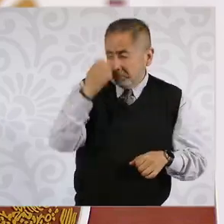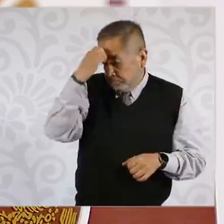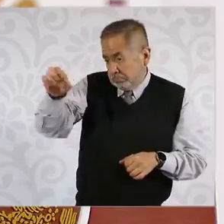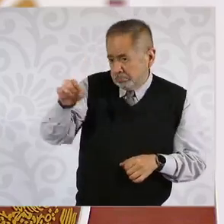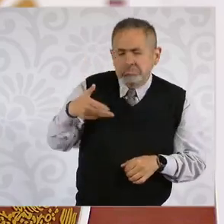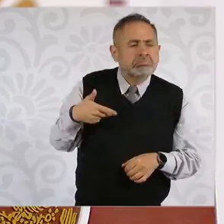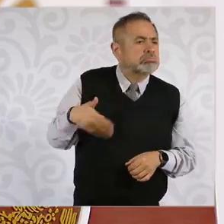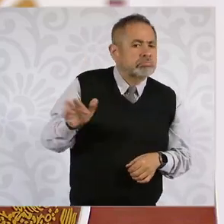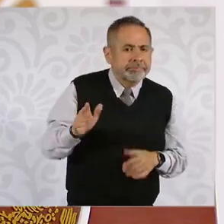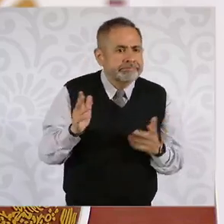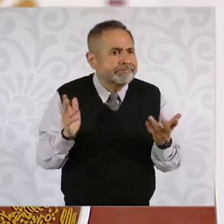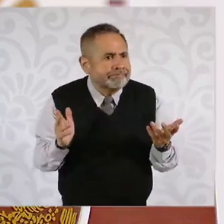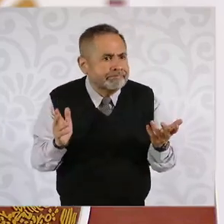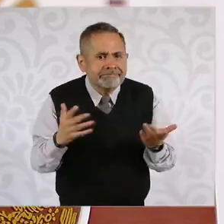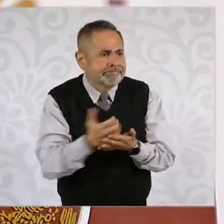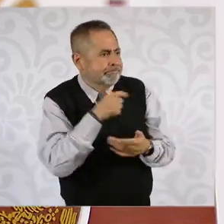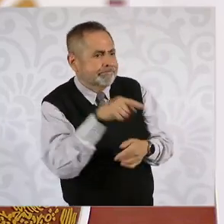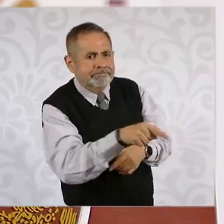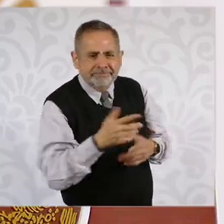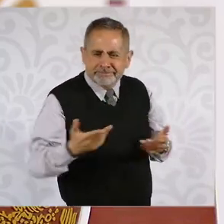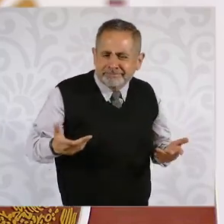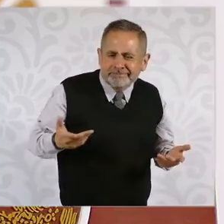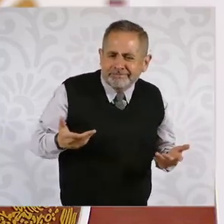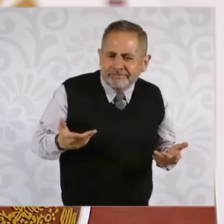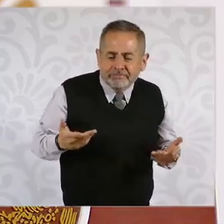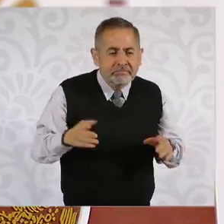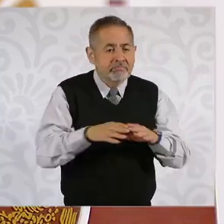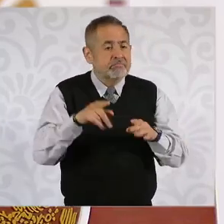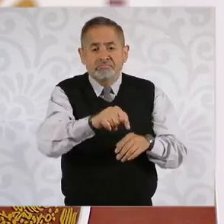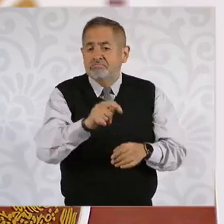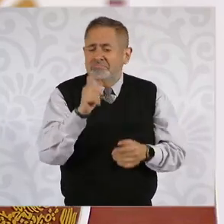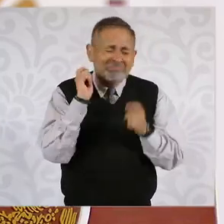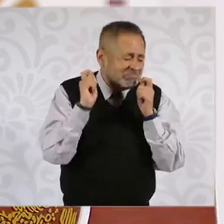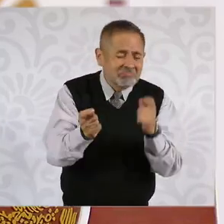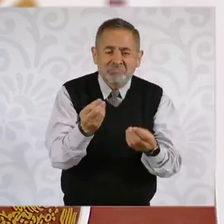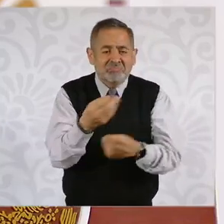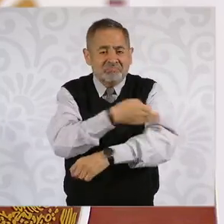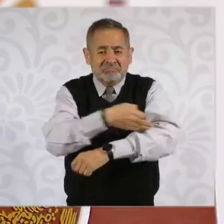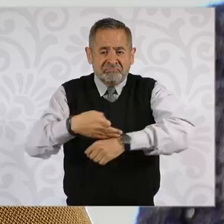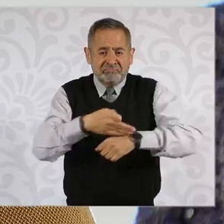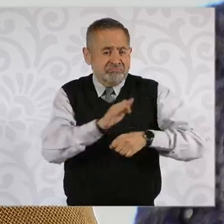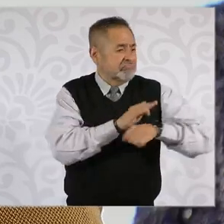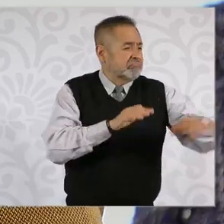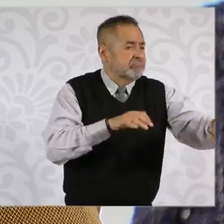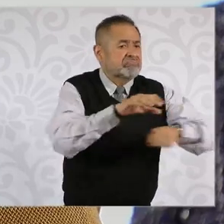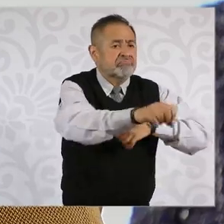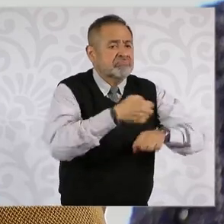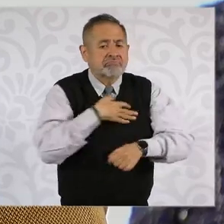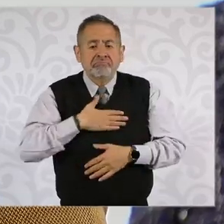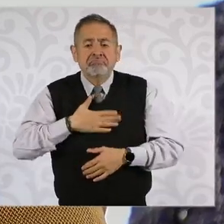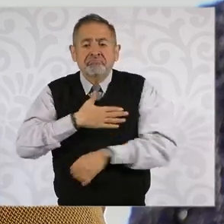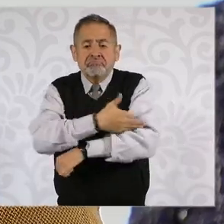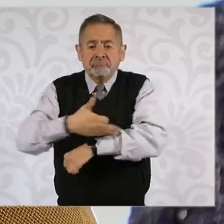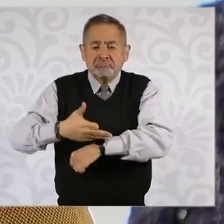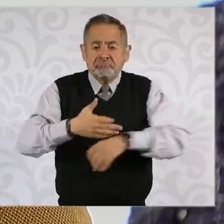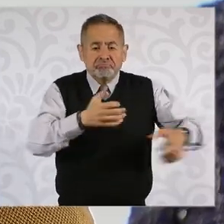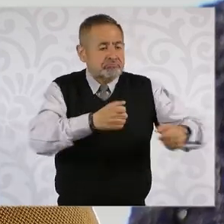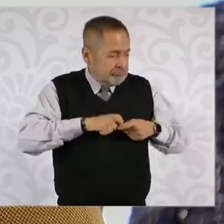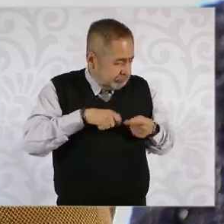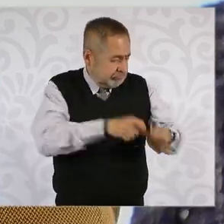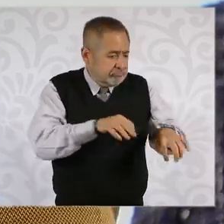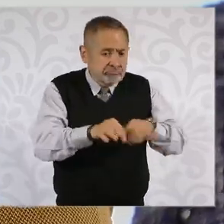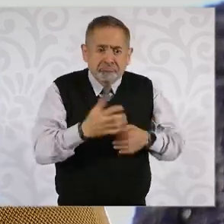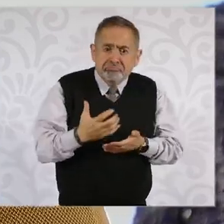Y pues qué decir adelante del tema del nepotismo, donde en diciembre de 2022 el